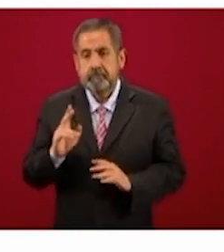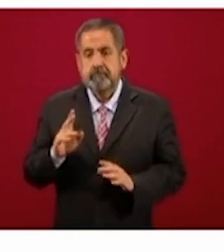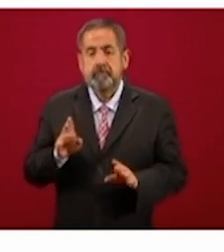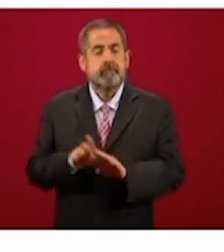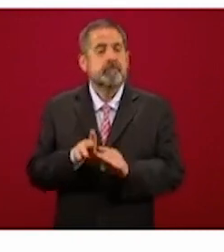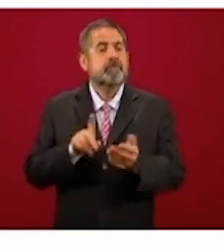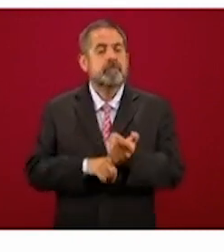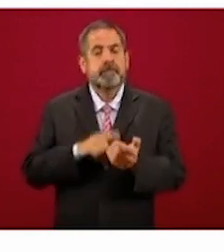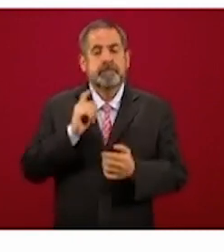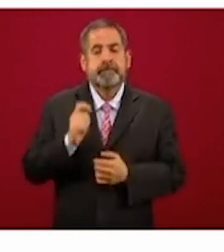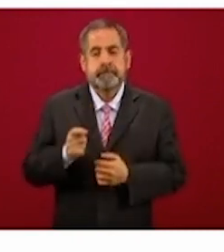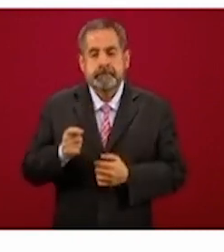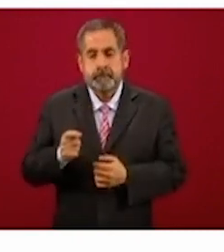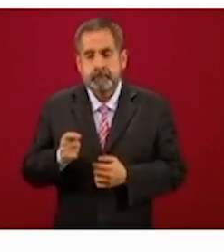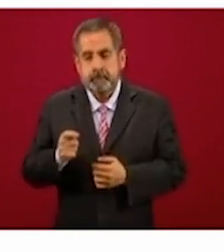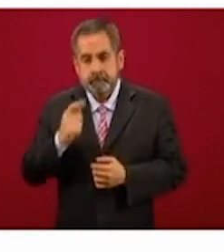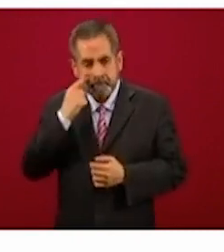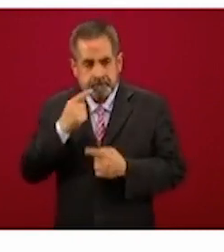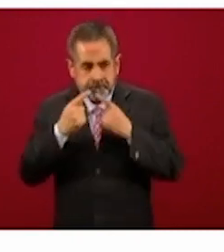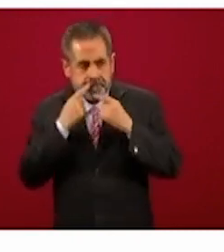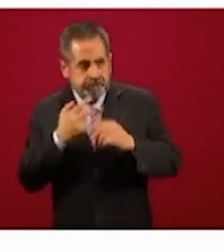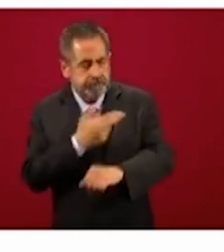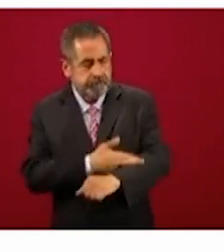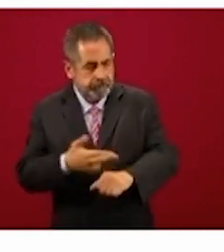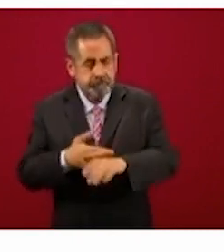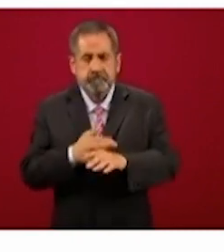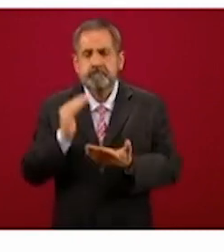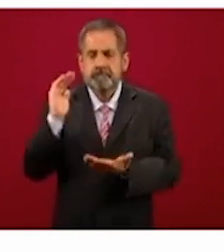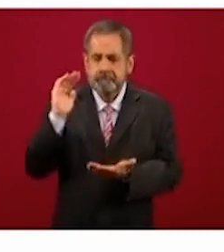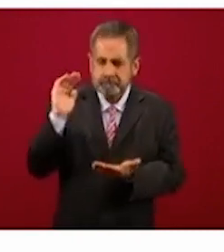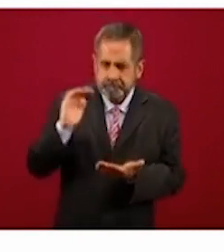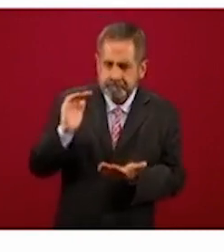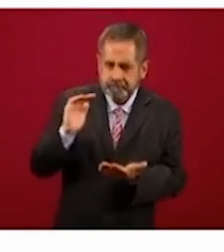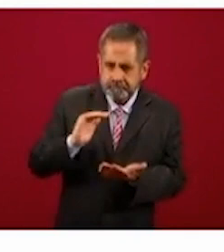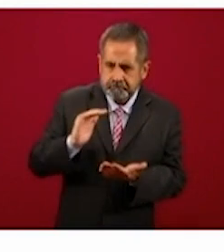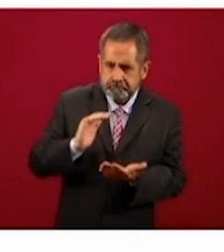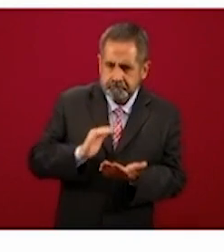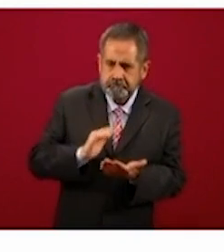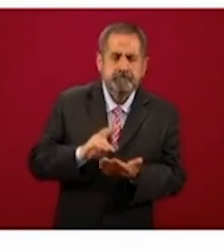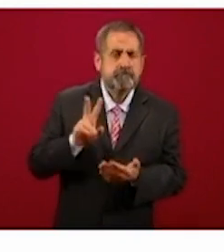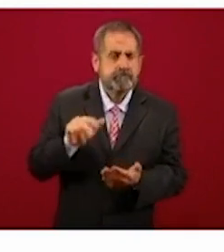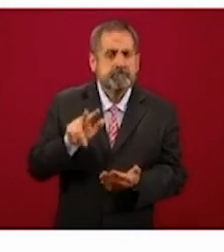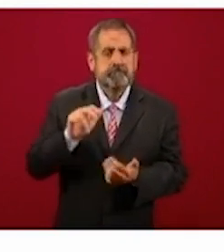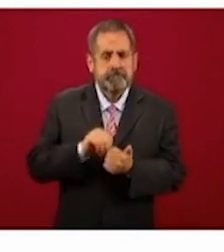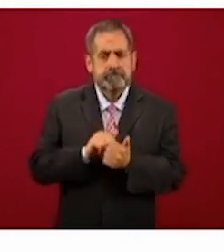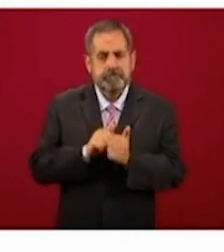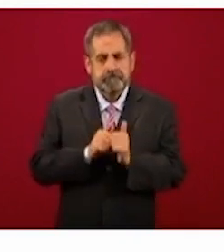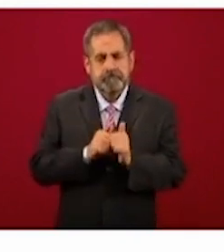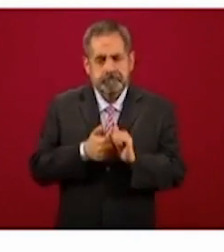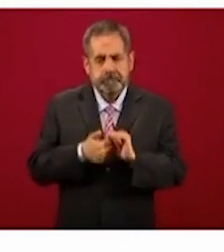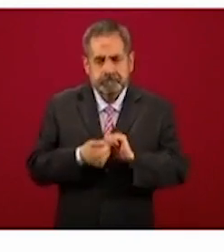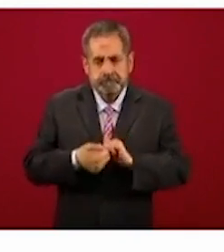indica que el resultado va a la baja y la cifra es,